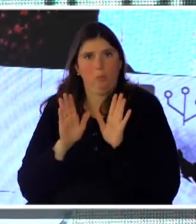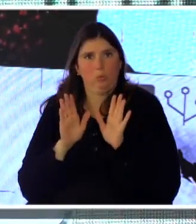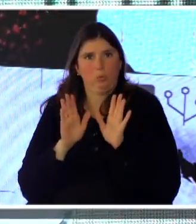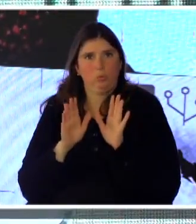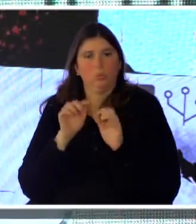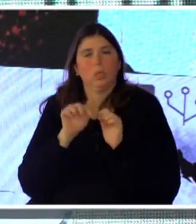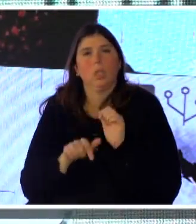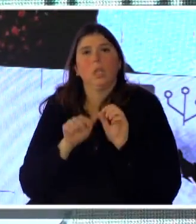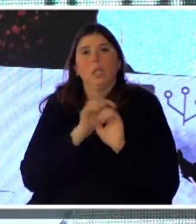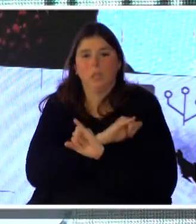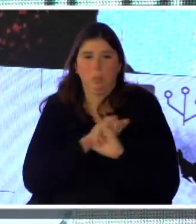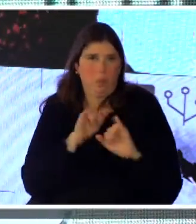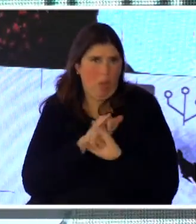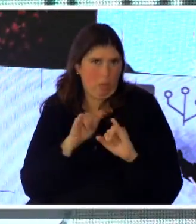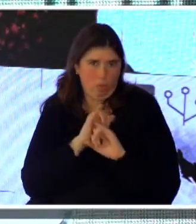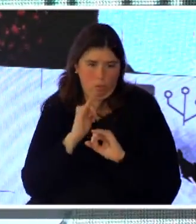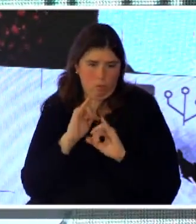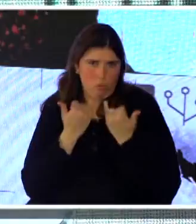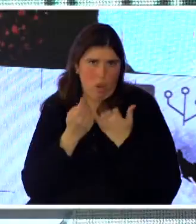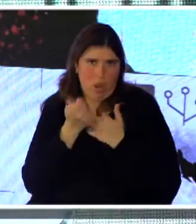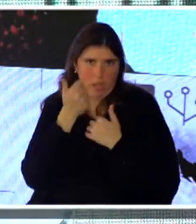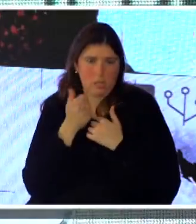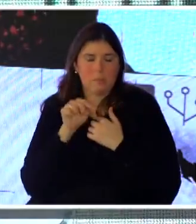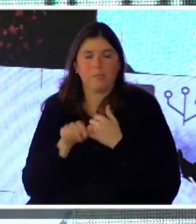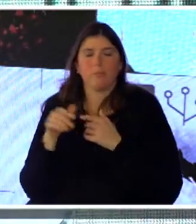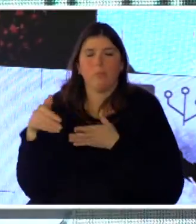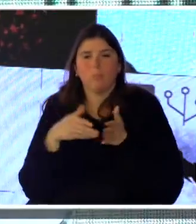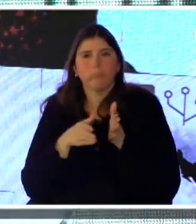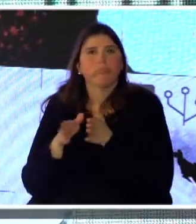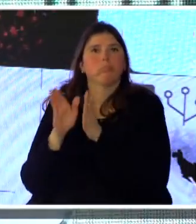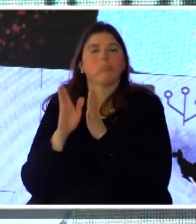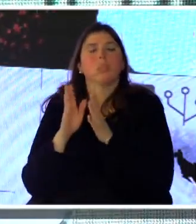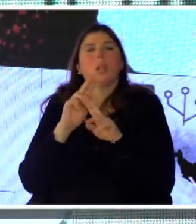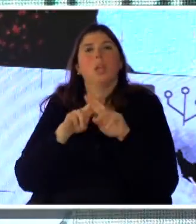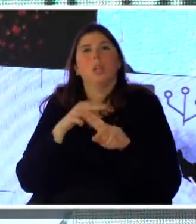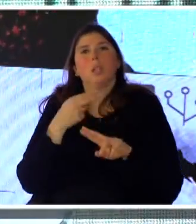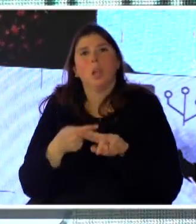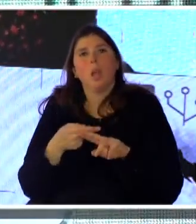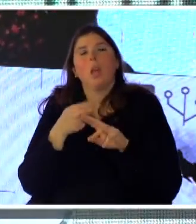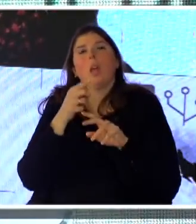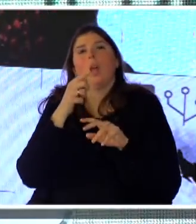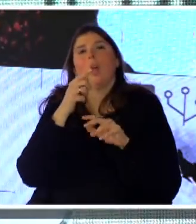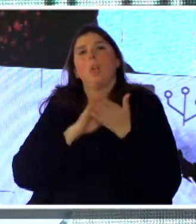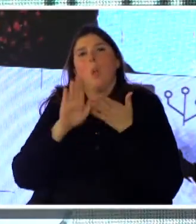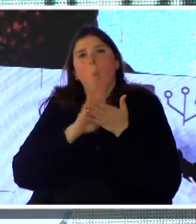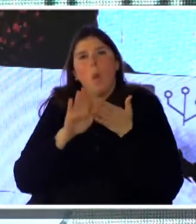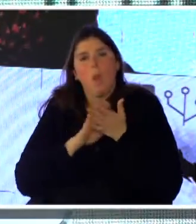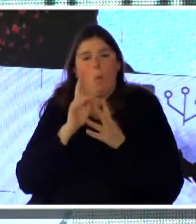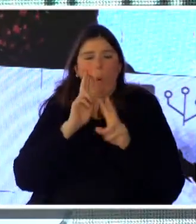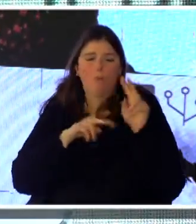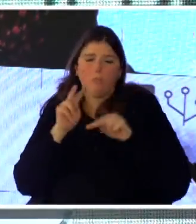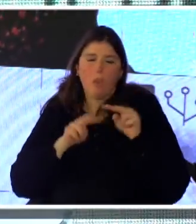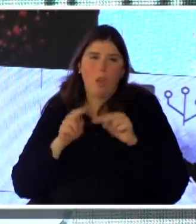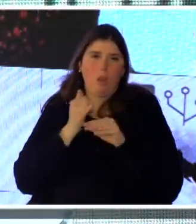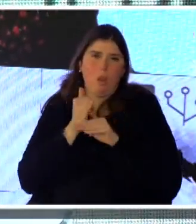cerrando la definición. Y, bueno, hacia ese lado vamos, digamos, con una recategorización de lo que es el sitio y, bueno, la idea es